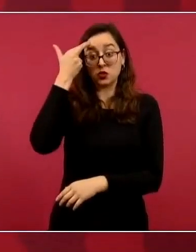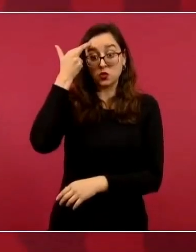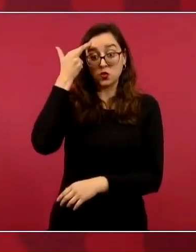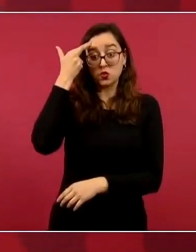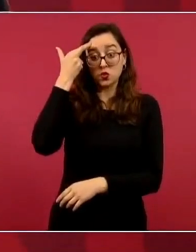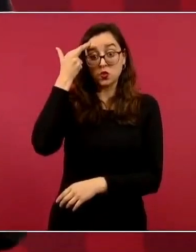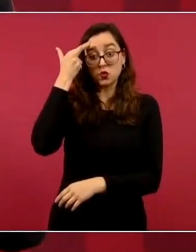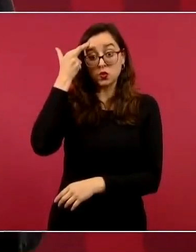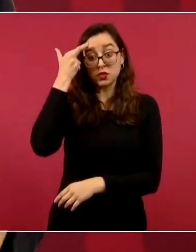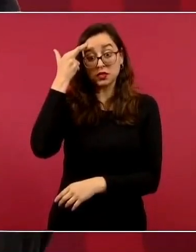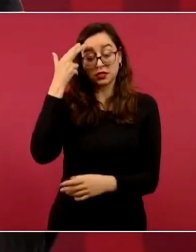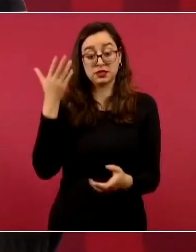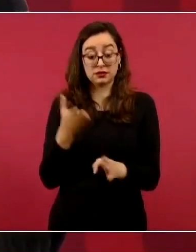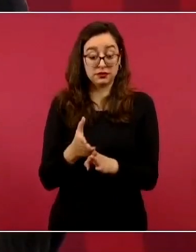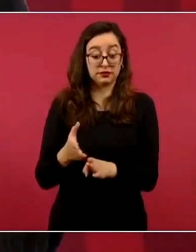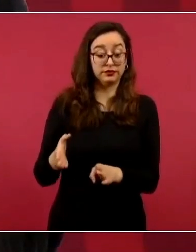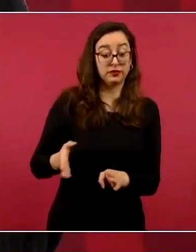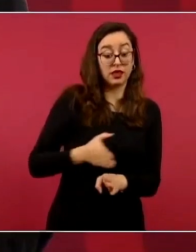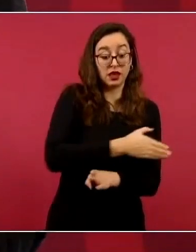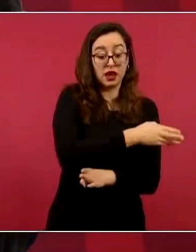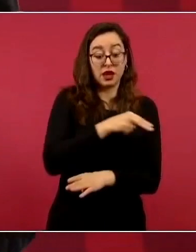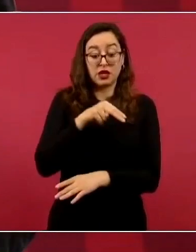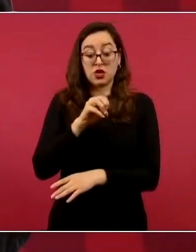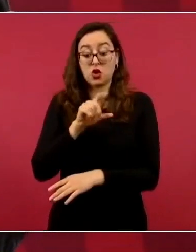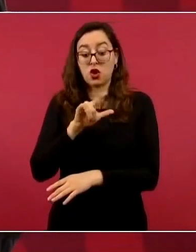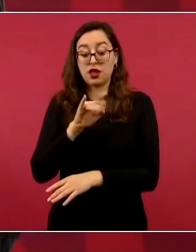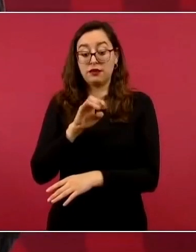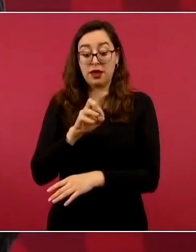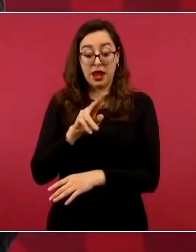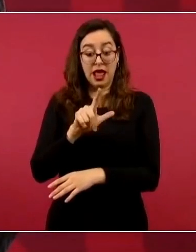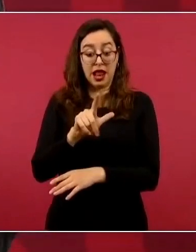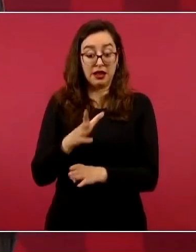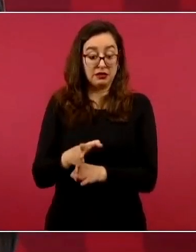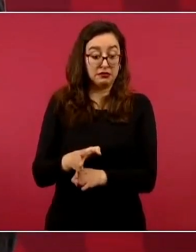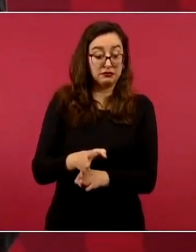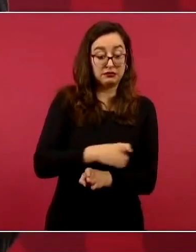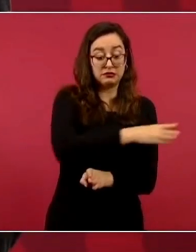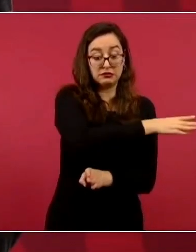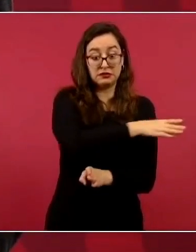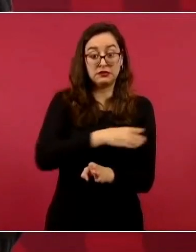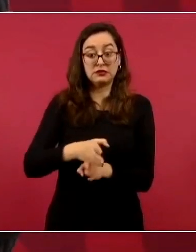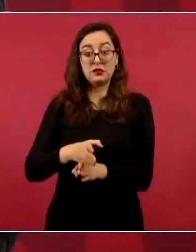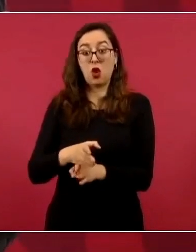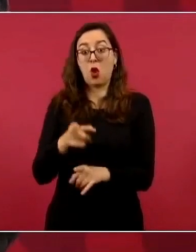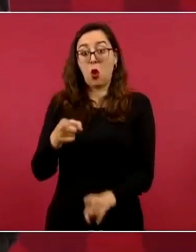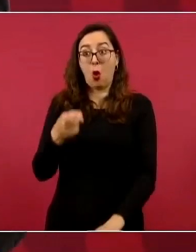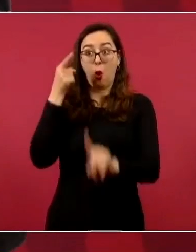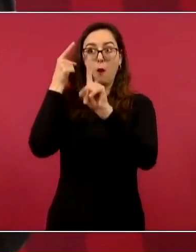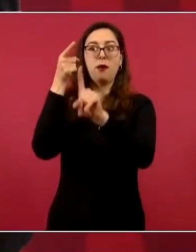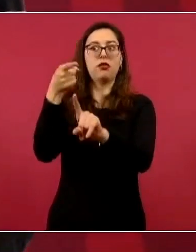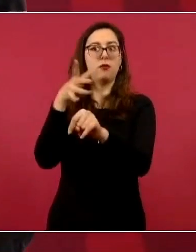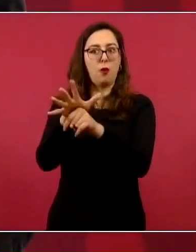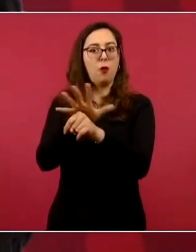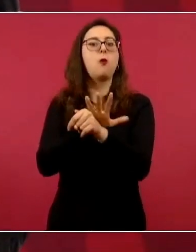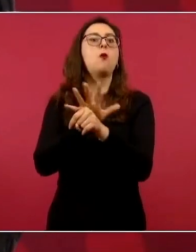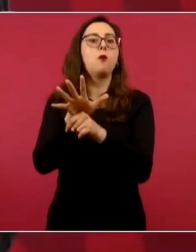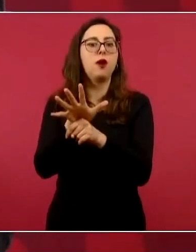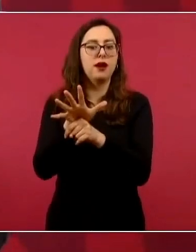cómo durante el periodo neoliberal querían que se acabara